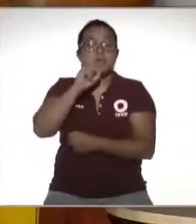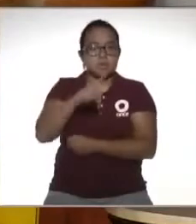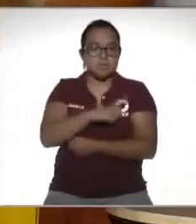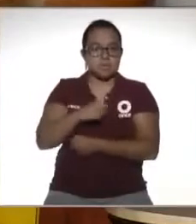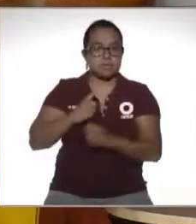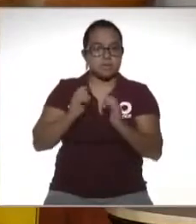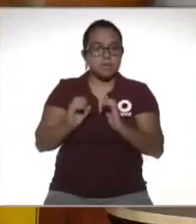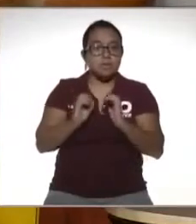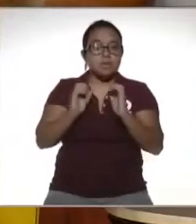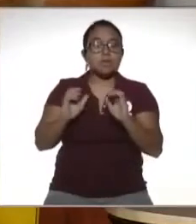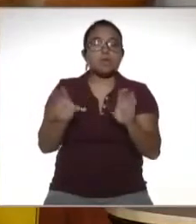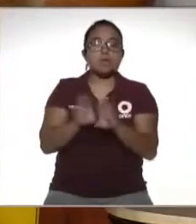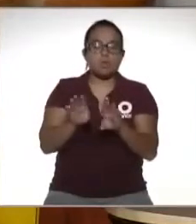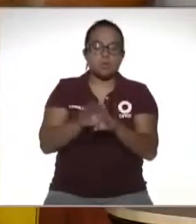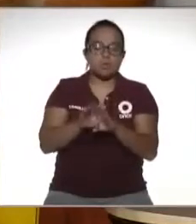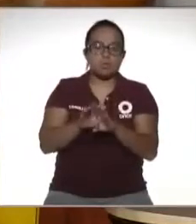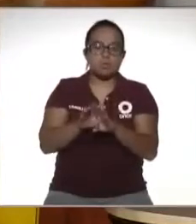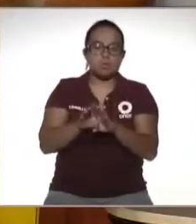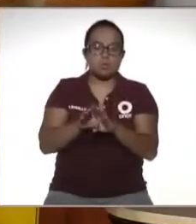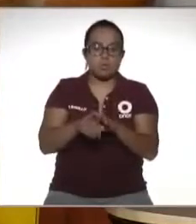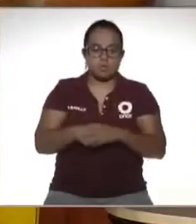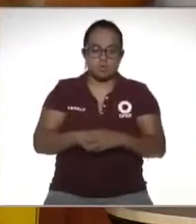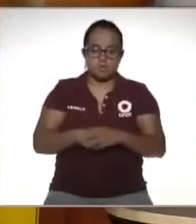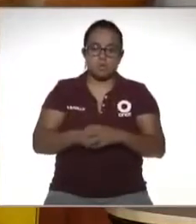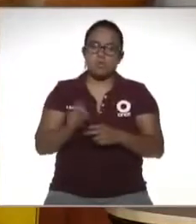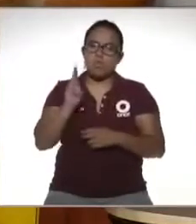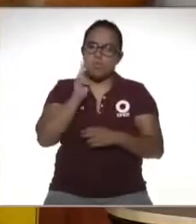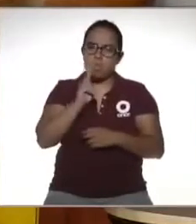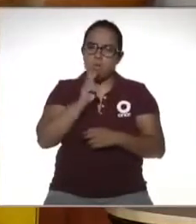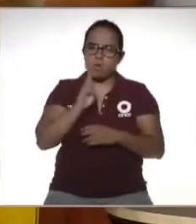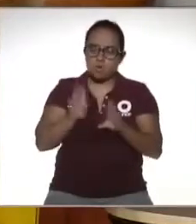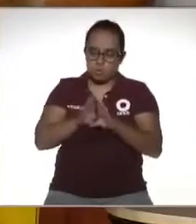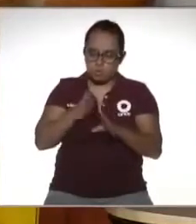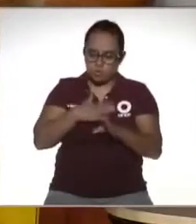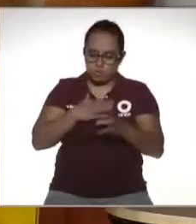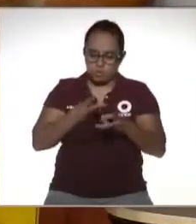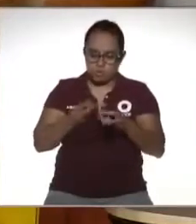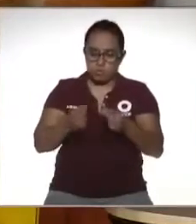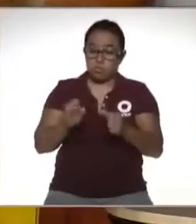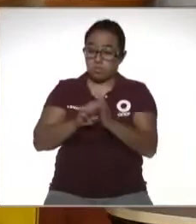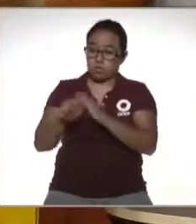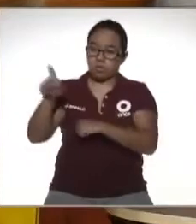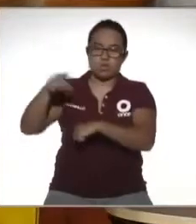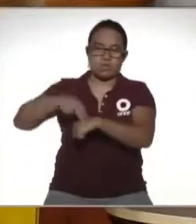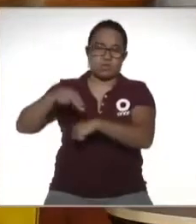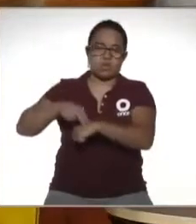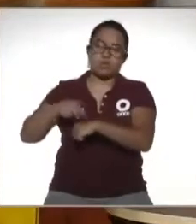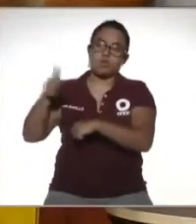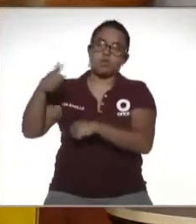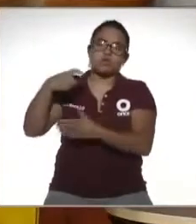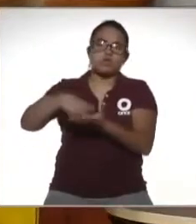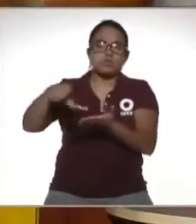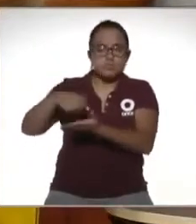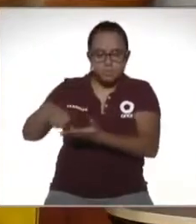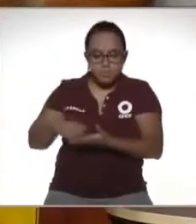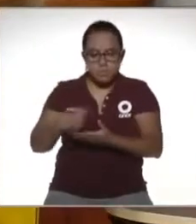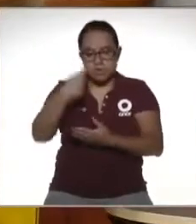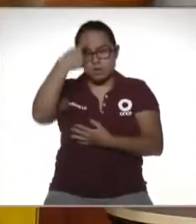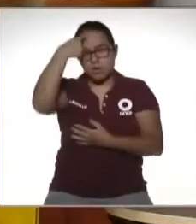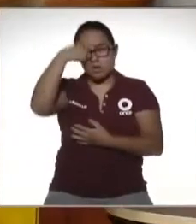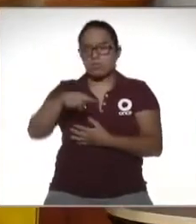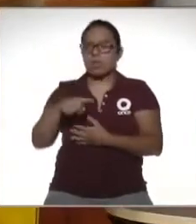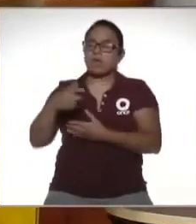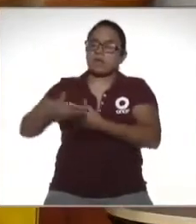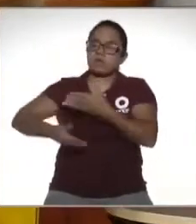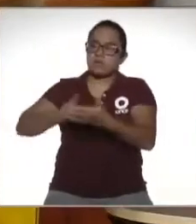mucho cuidado con recabar la comprobación de lo que gastan por ejemplo si usted el médico pues todo lo que compra para poder suministrar